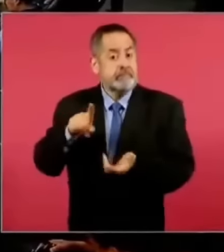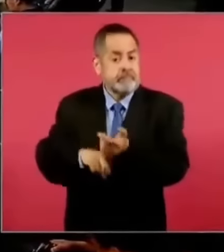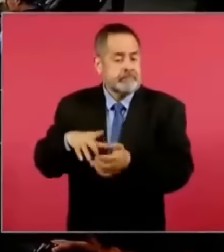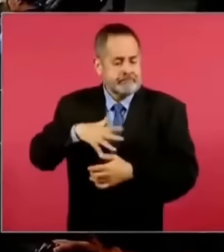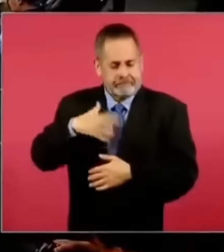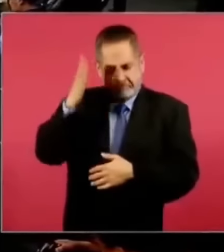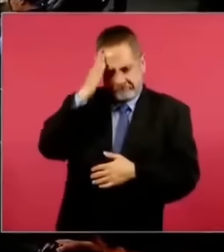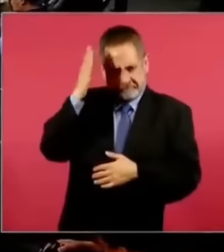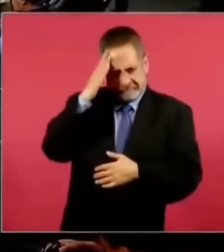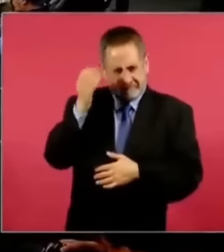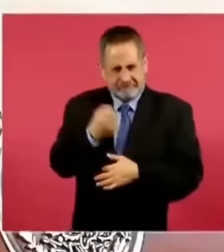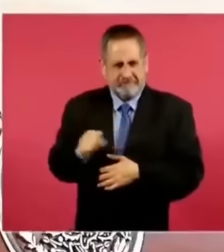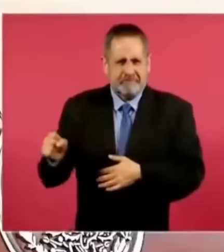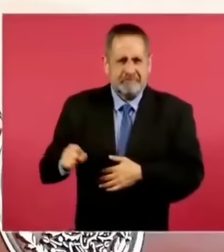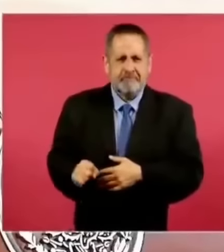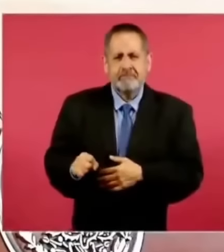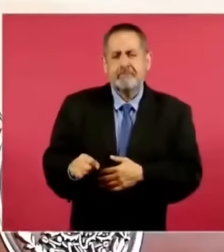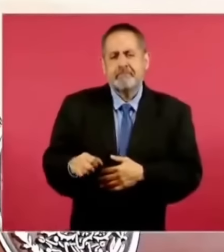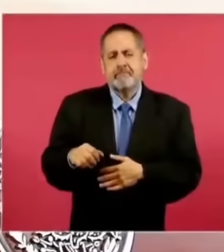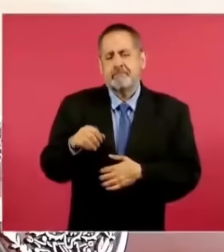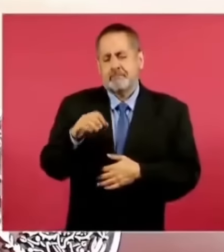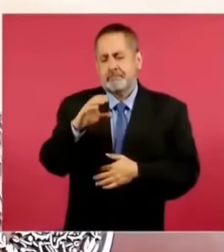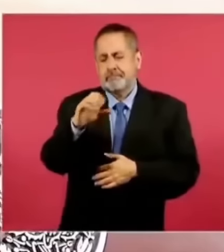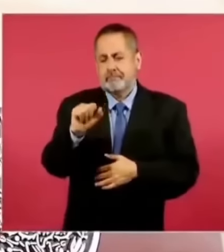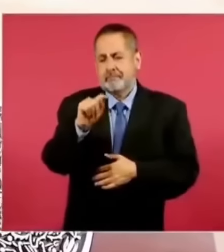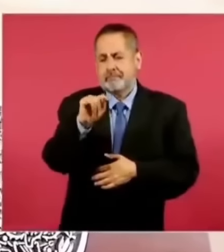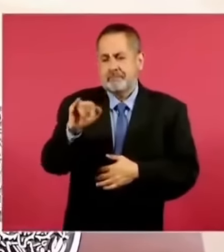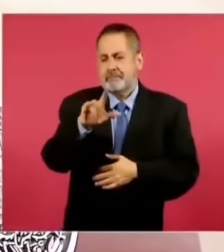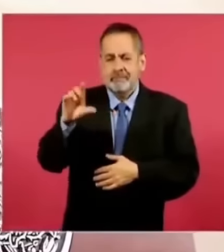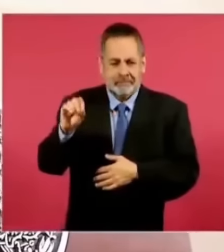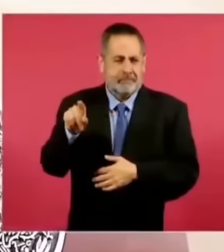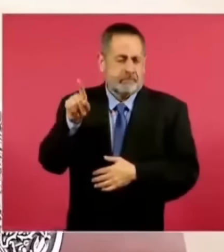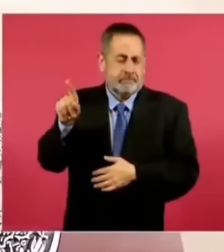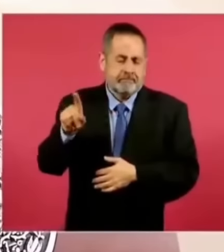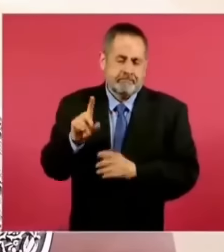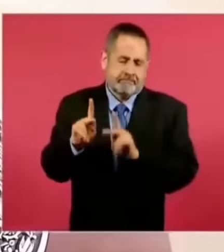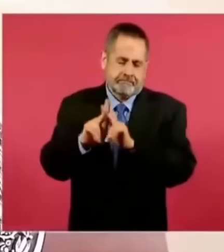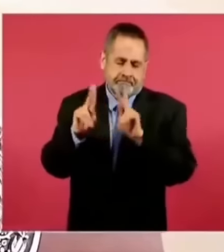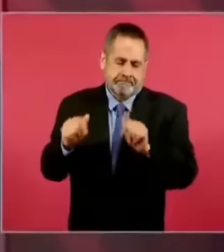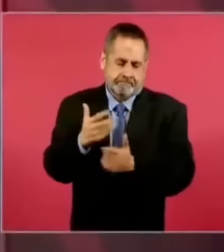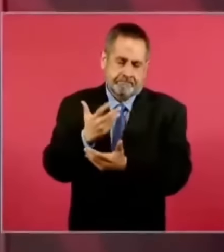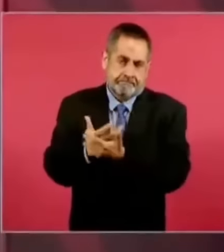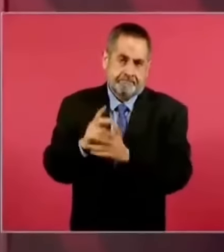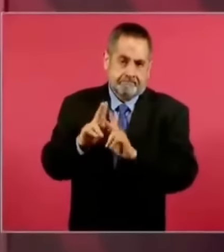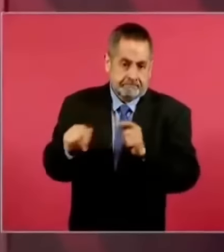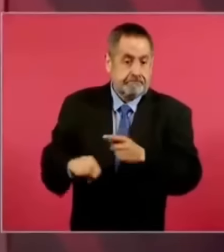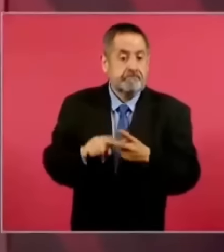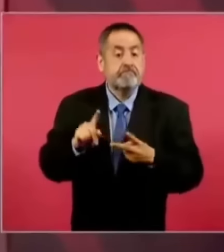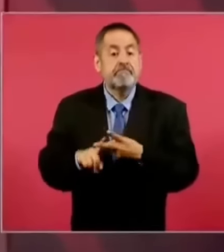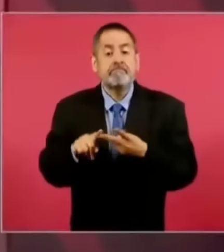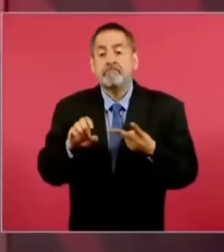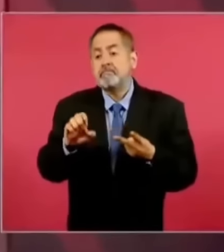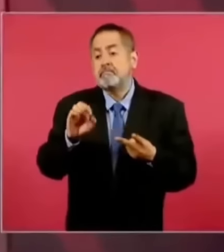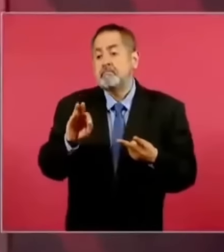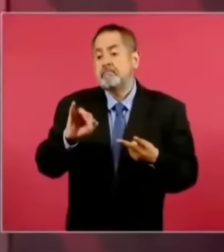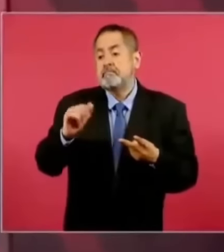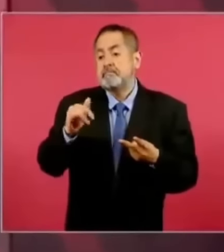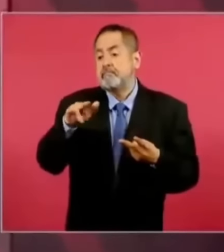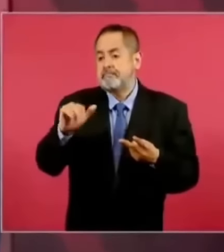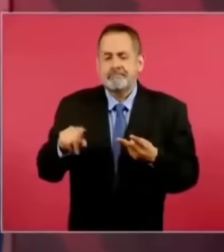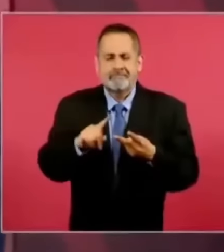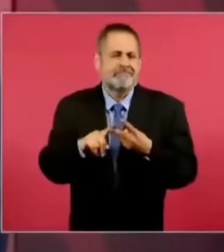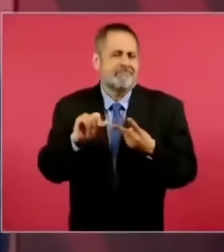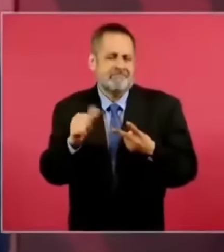el ingeniero Alberto Castillo, en paz descanse, la maestra Efigenia y